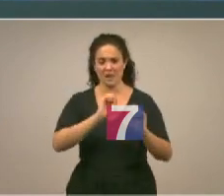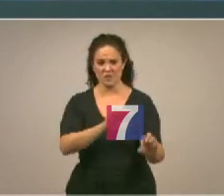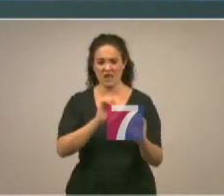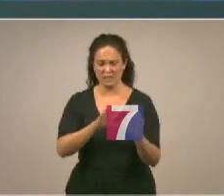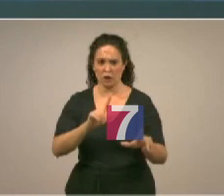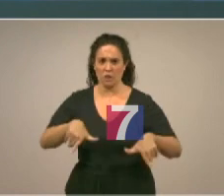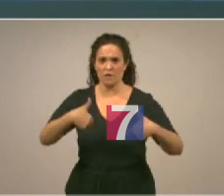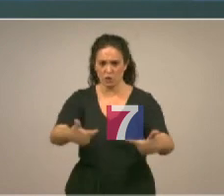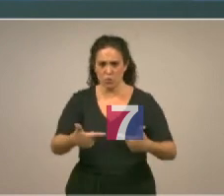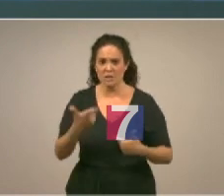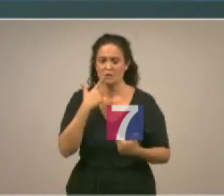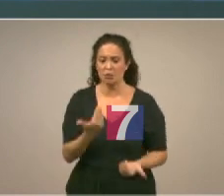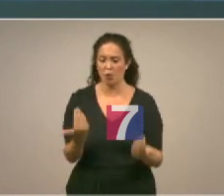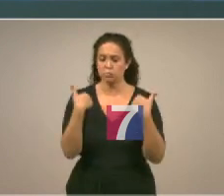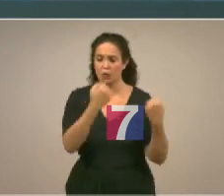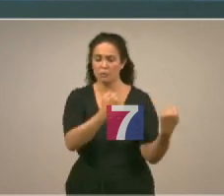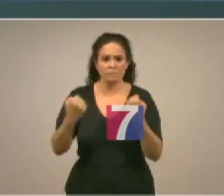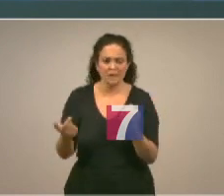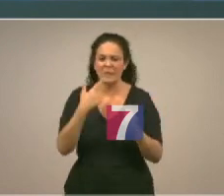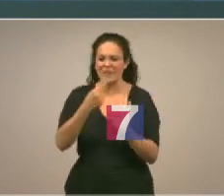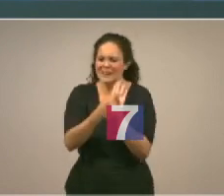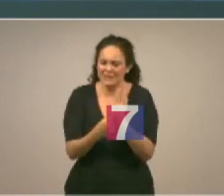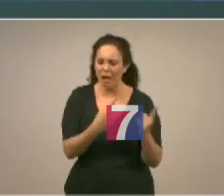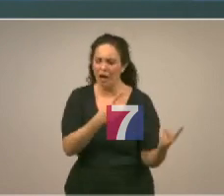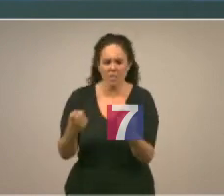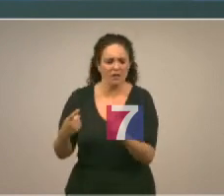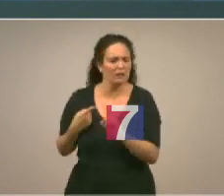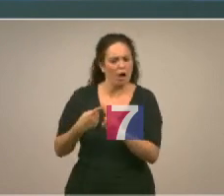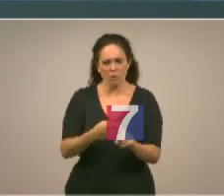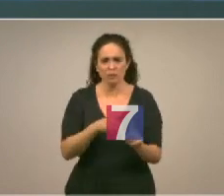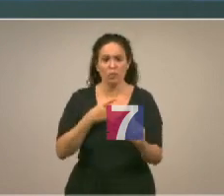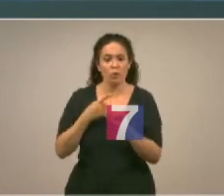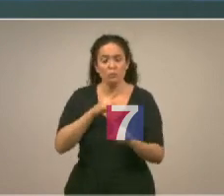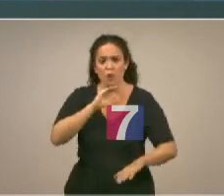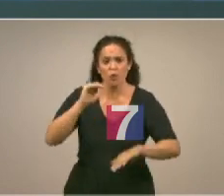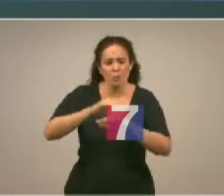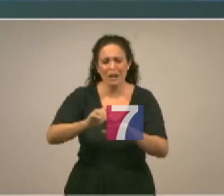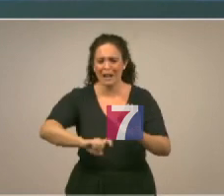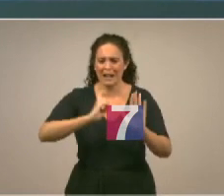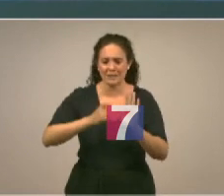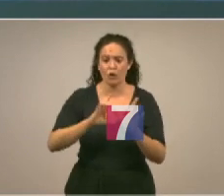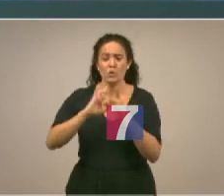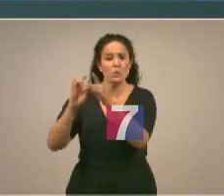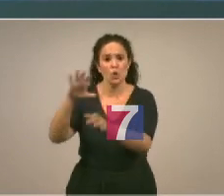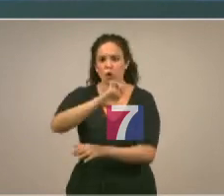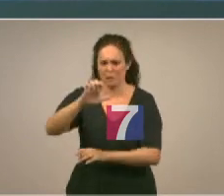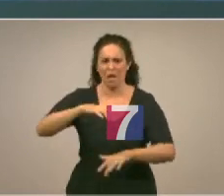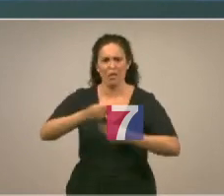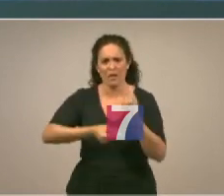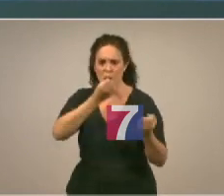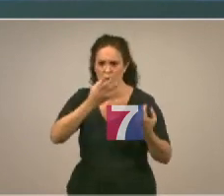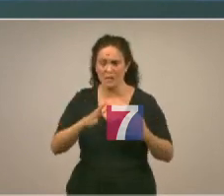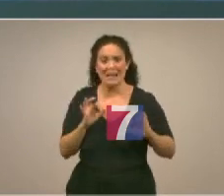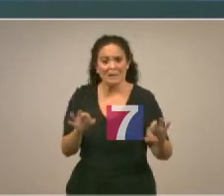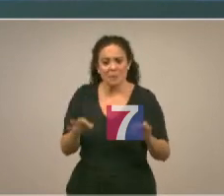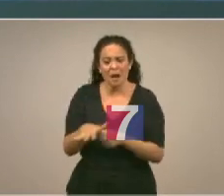las autoridades competentes tomaron las medidas necesarias para garantizar el cumplimiento de la legislación de la Unión Europea en particular